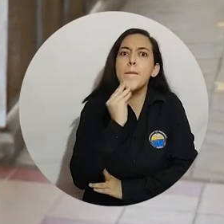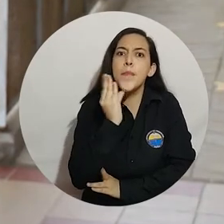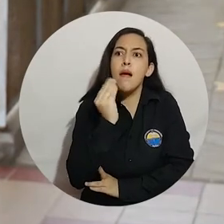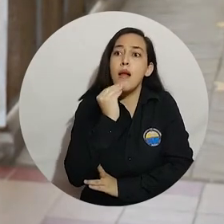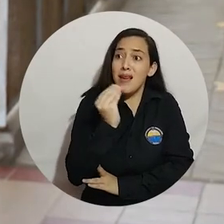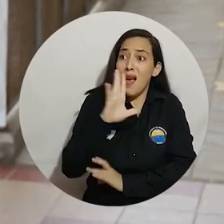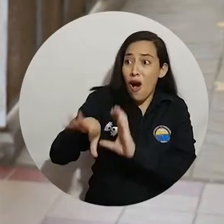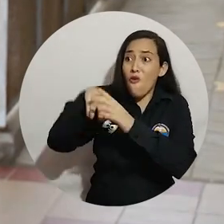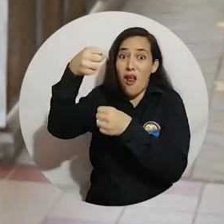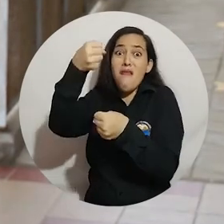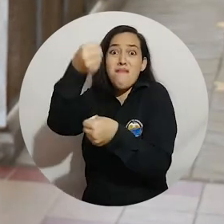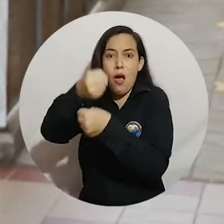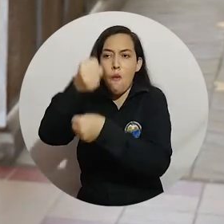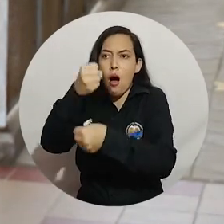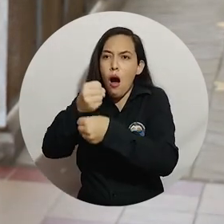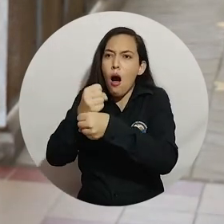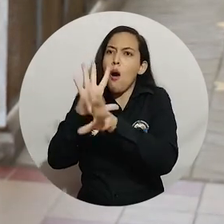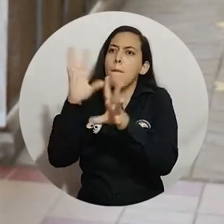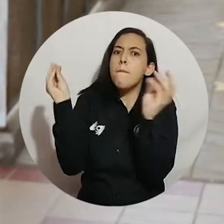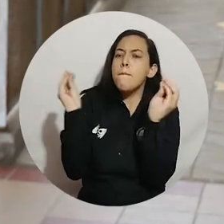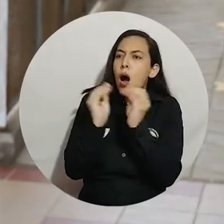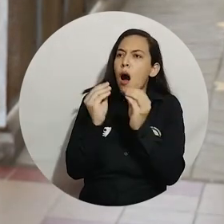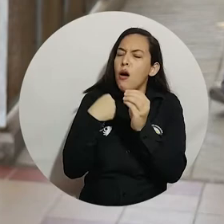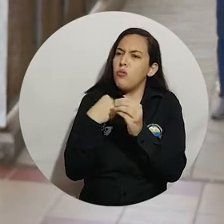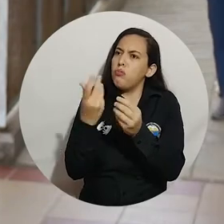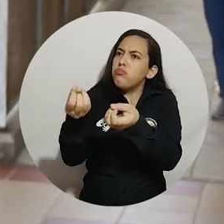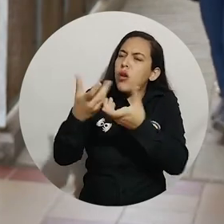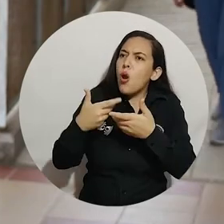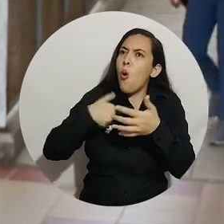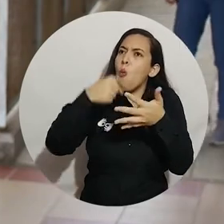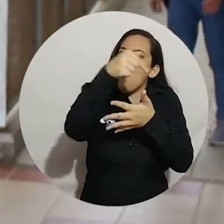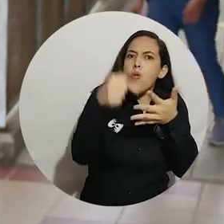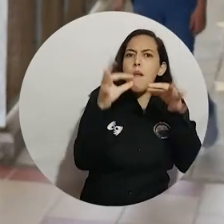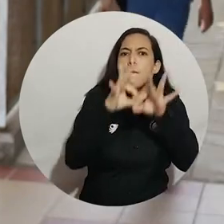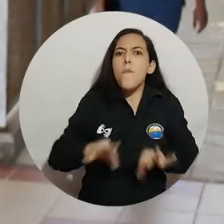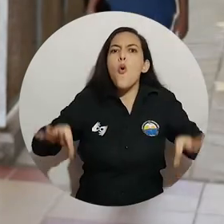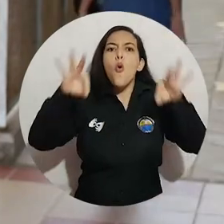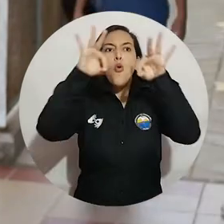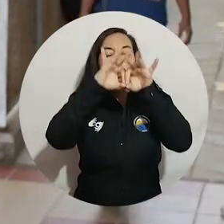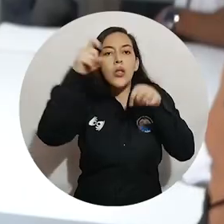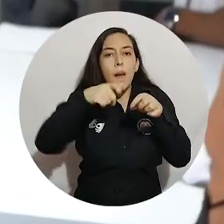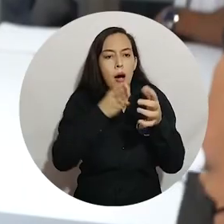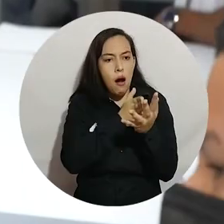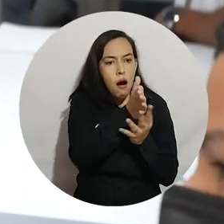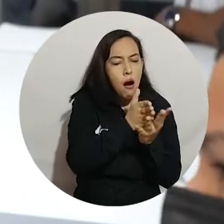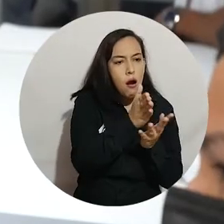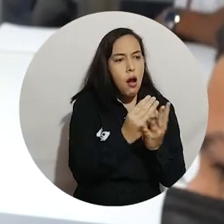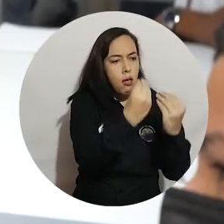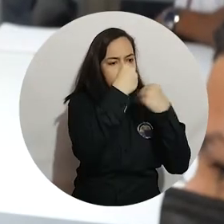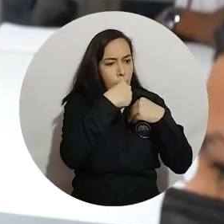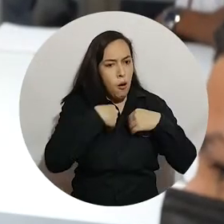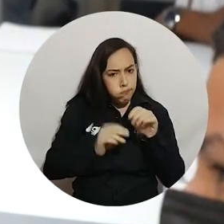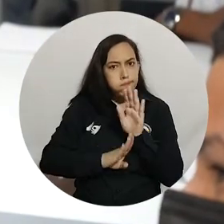fuera de nuestra institución. Además de eso nos dijeron qué aportes y qué componentes fueron necesarios dentro de la